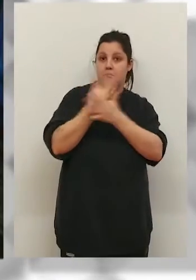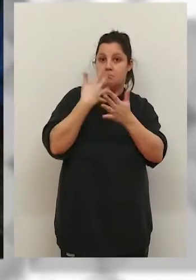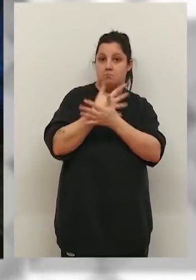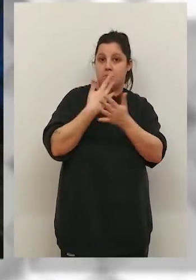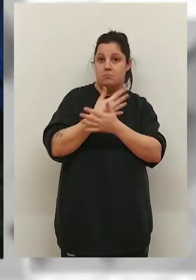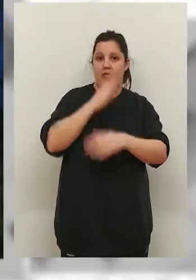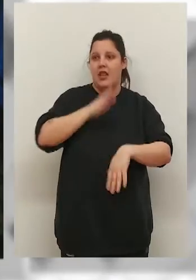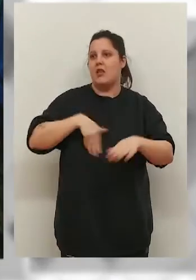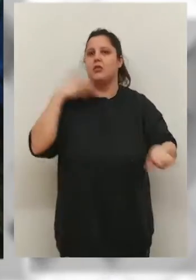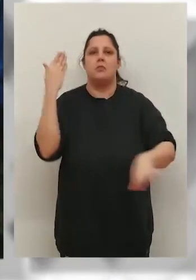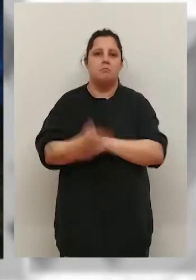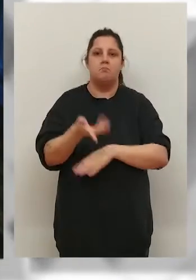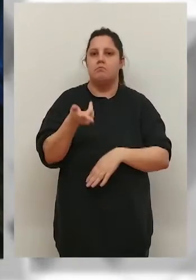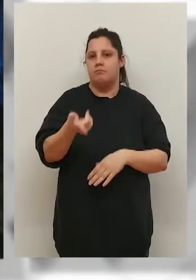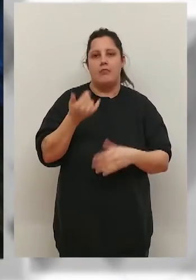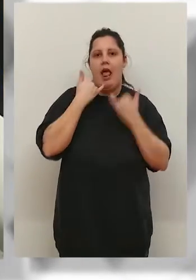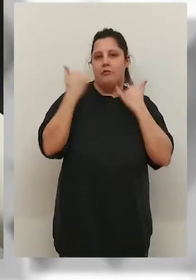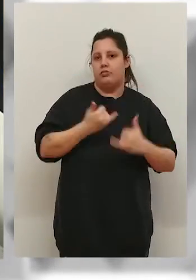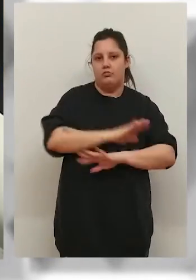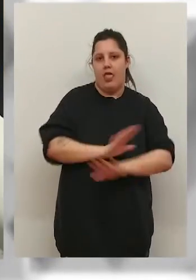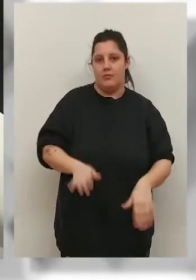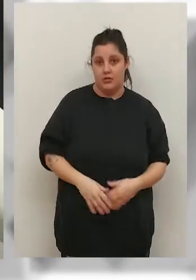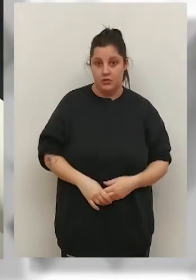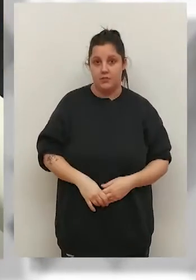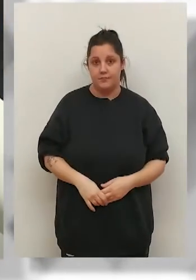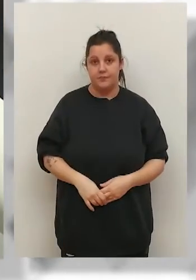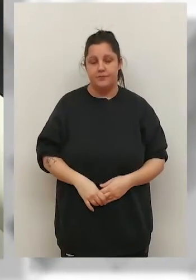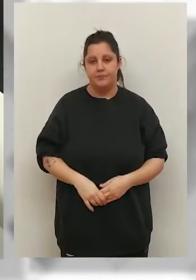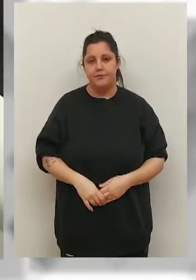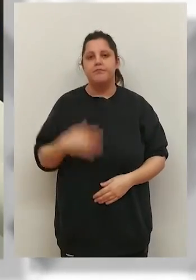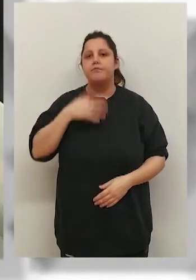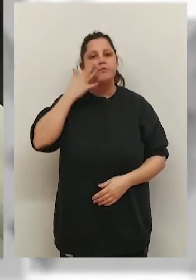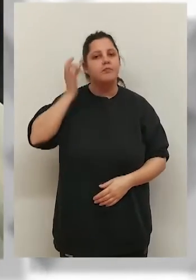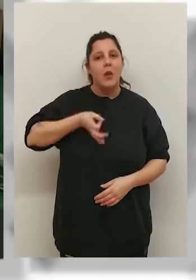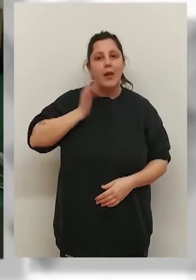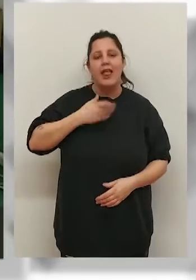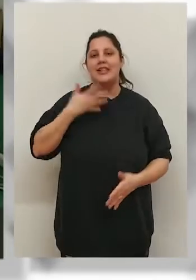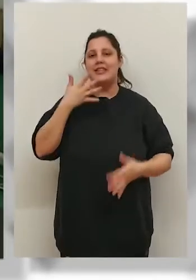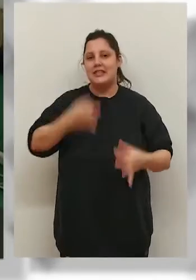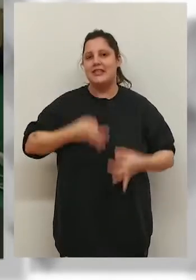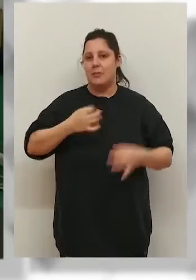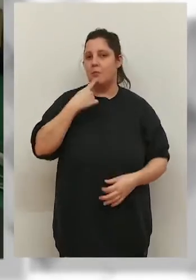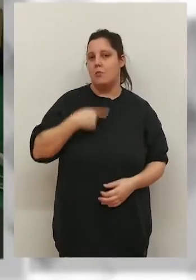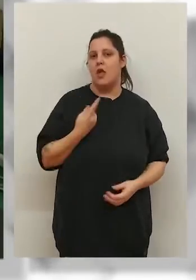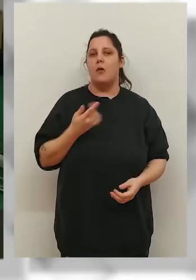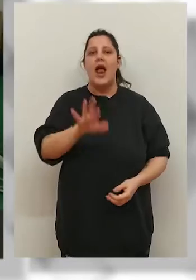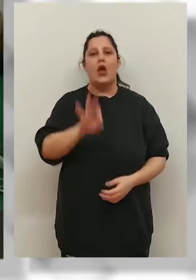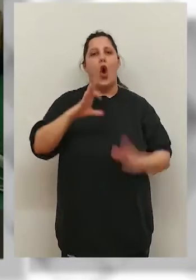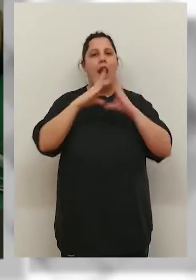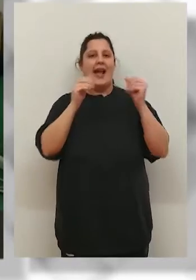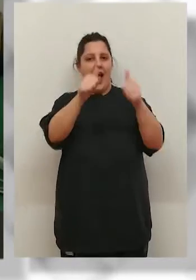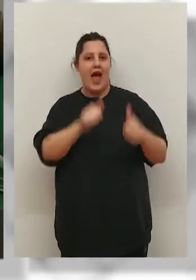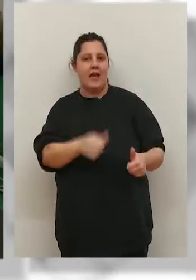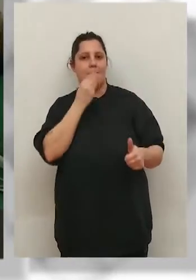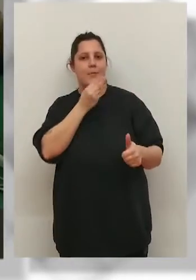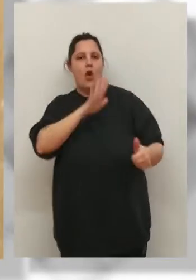se informaron y entonces directamente fueron a la electromecánica, que es una mezcla de los dos. Y romper estigmas. Sí que es verdad que siempre nos han dicho como que